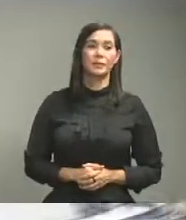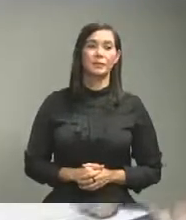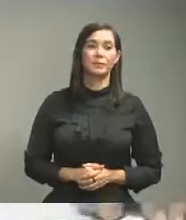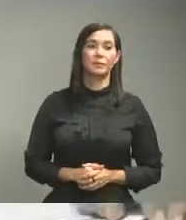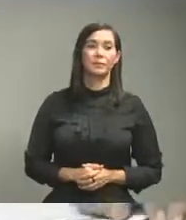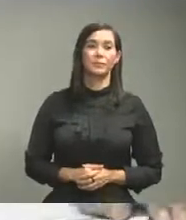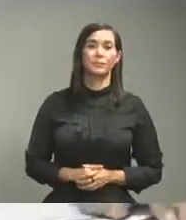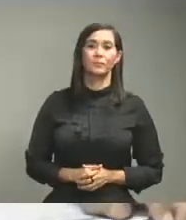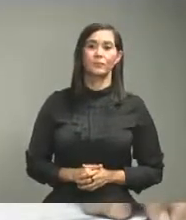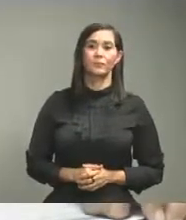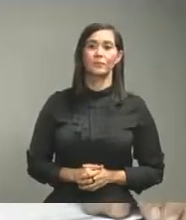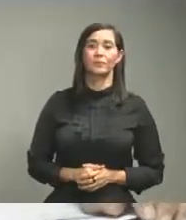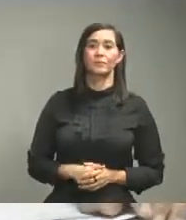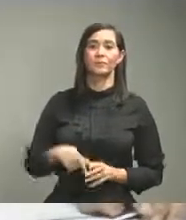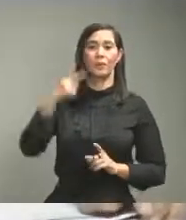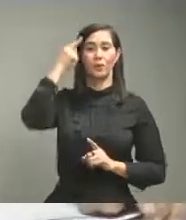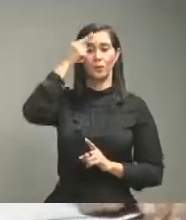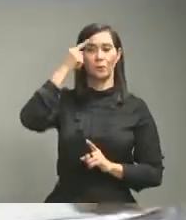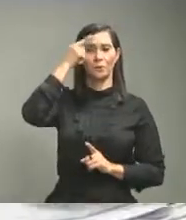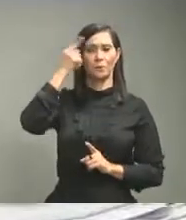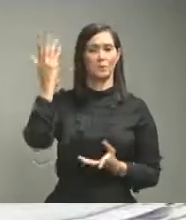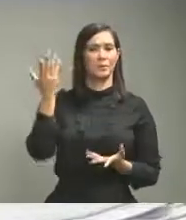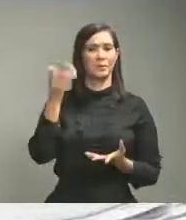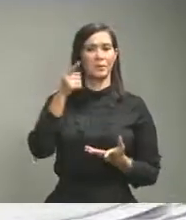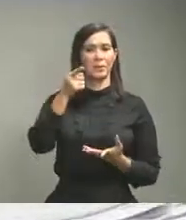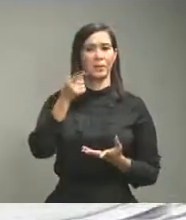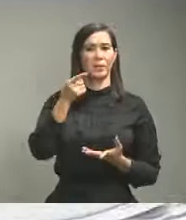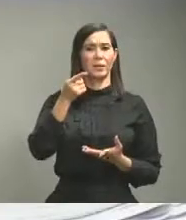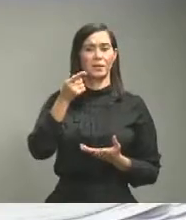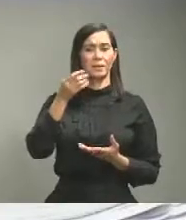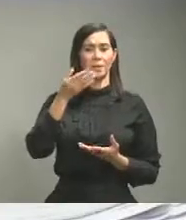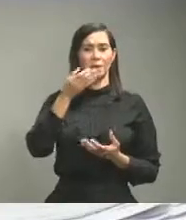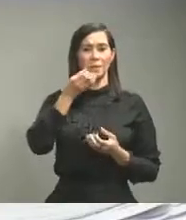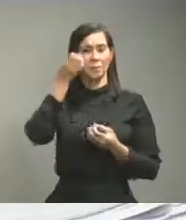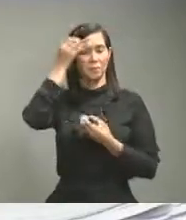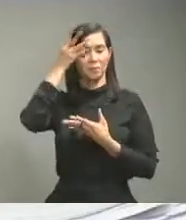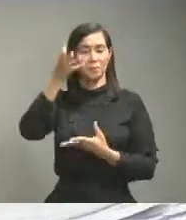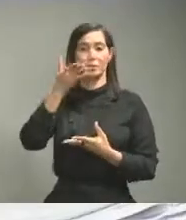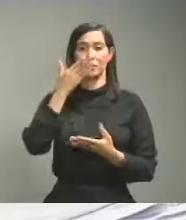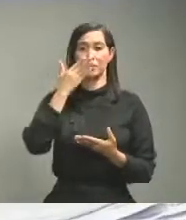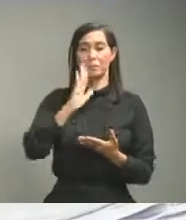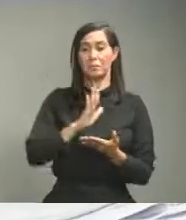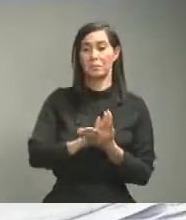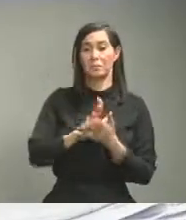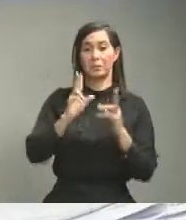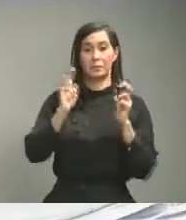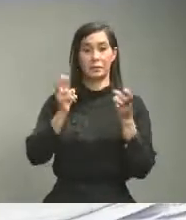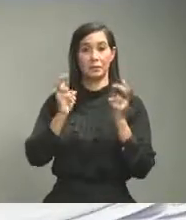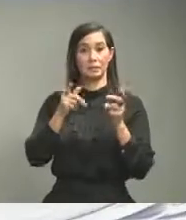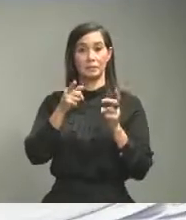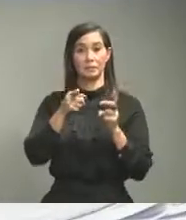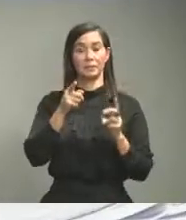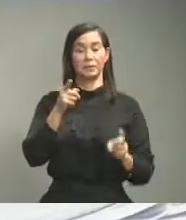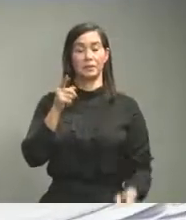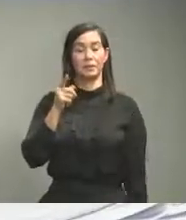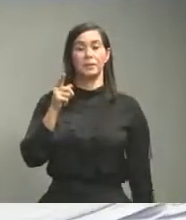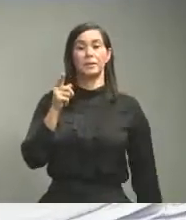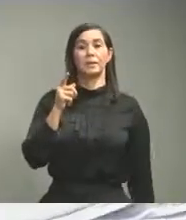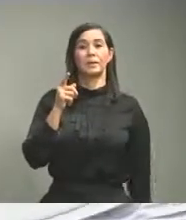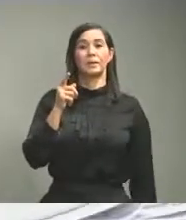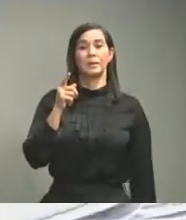Mire yo creo que ha sido un malentendido el tema que usted refiere y que